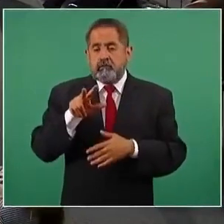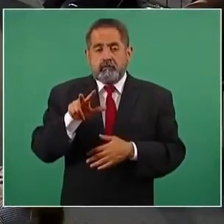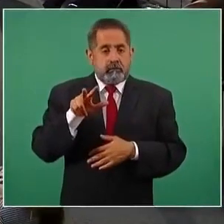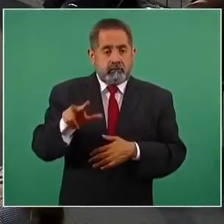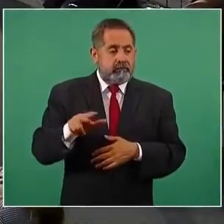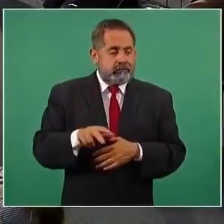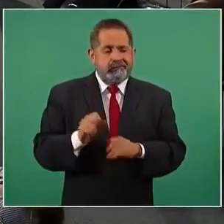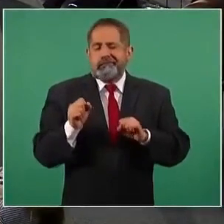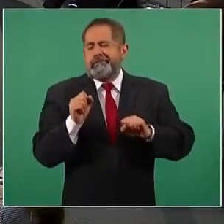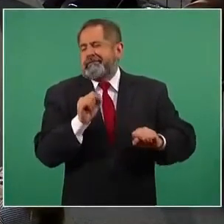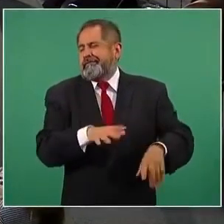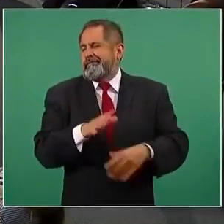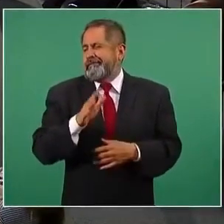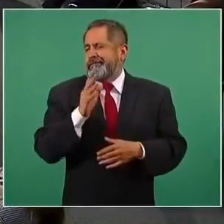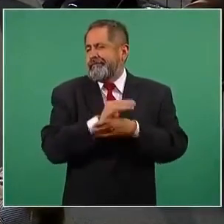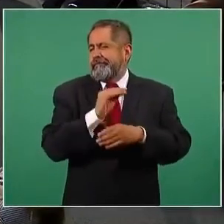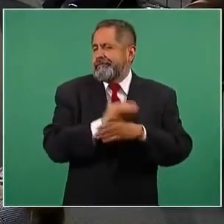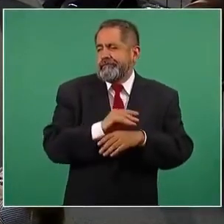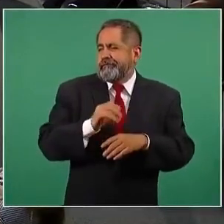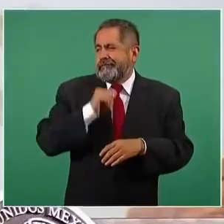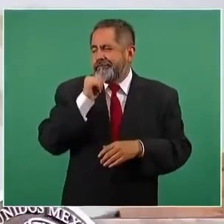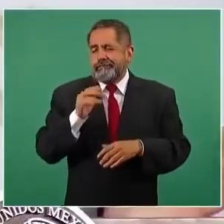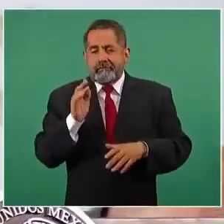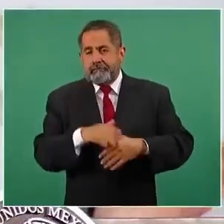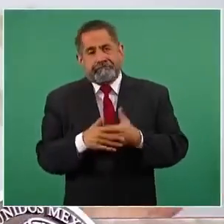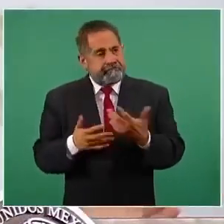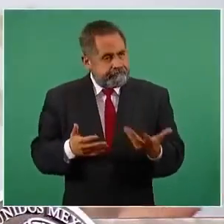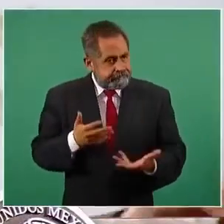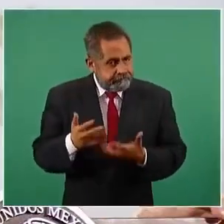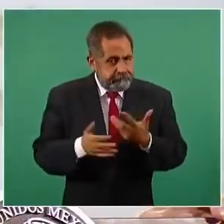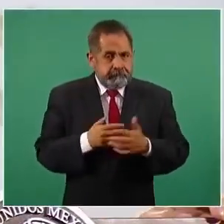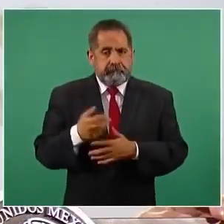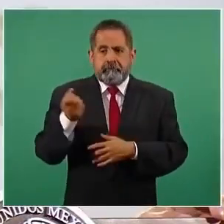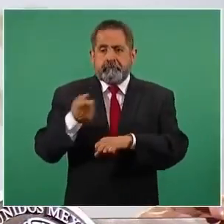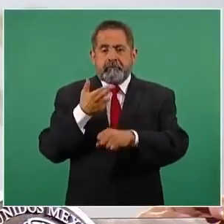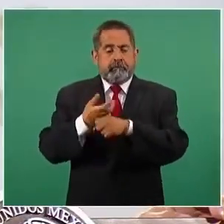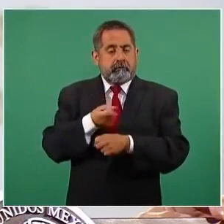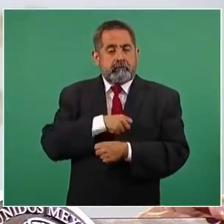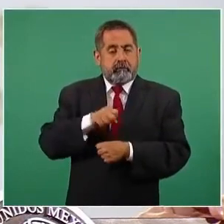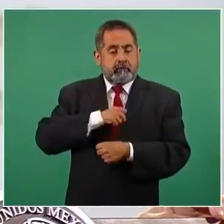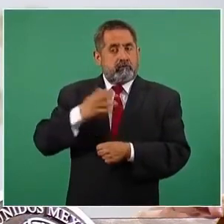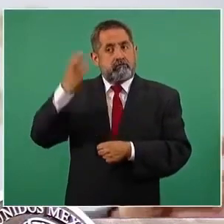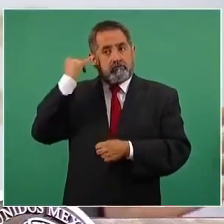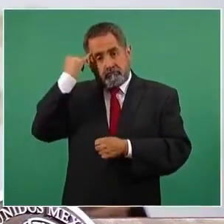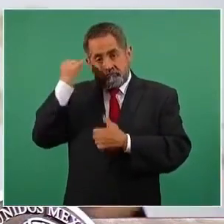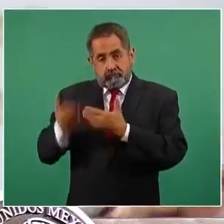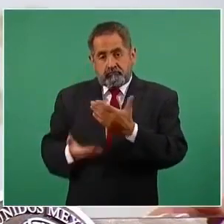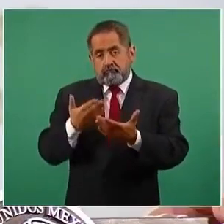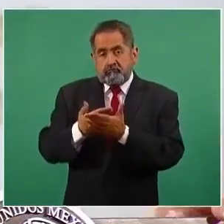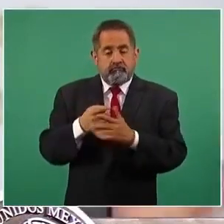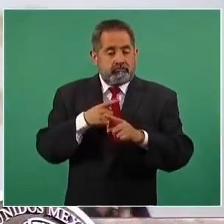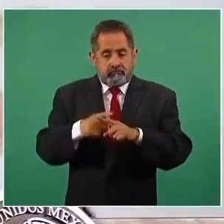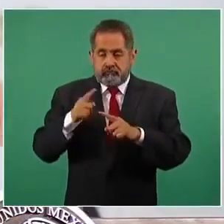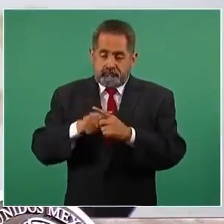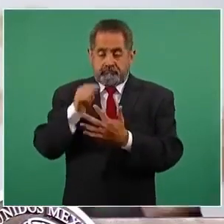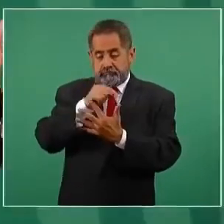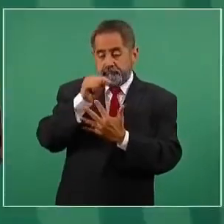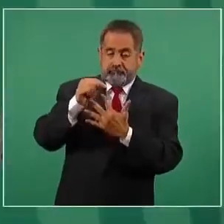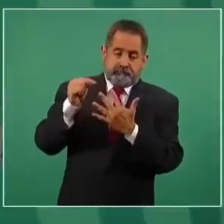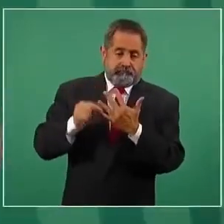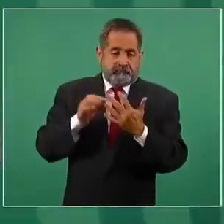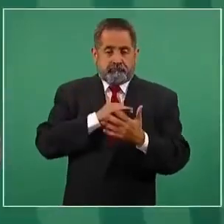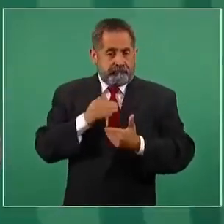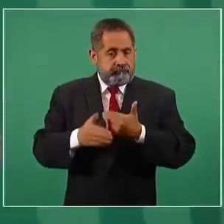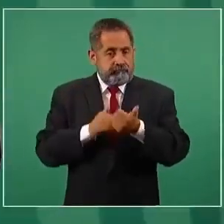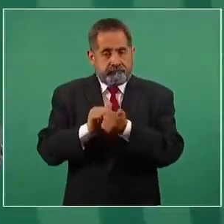completo la agenda de control del tabaco. Desde la Secretaría de Salud teníamos una propuesta original de varios elementos que se podrían